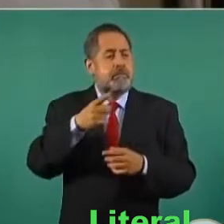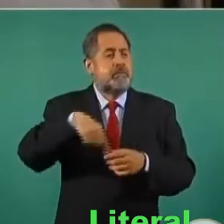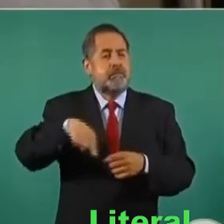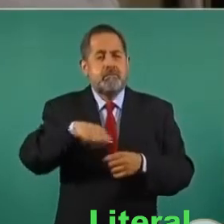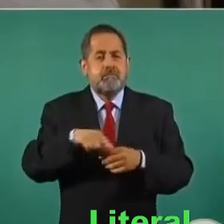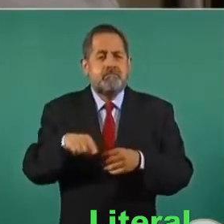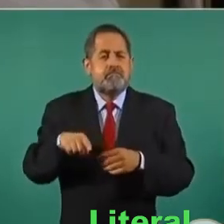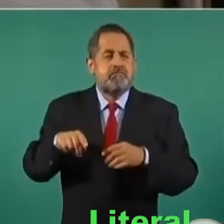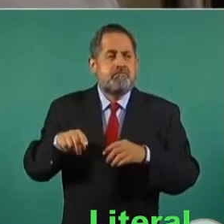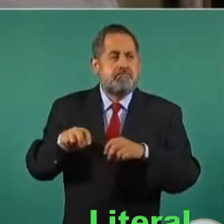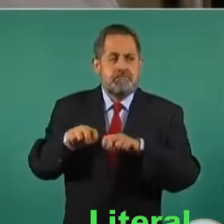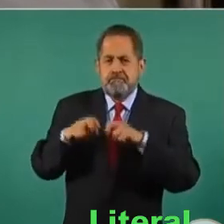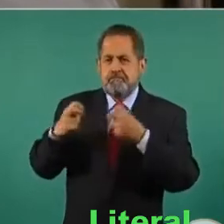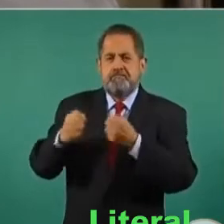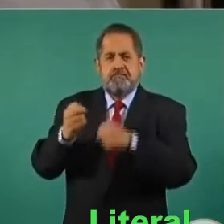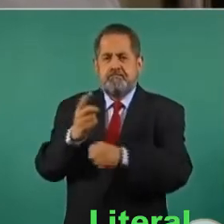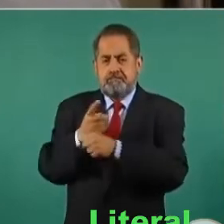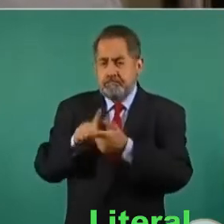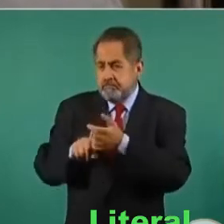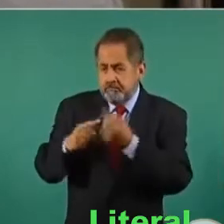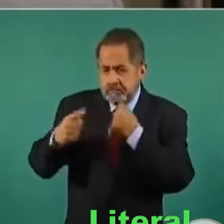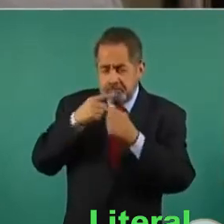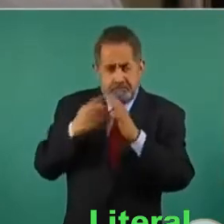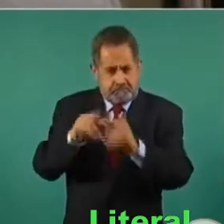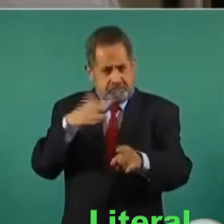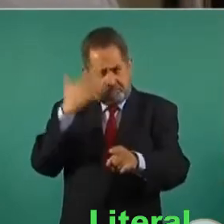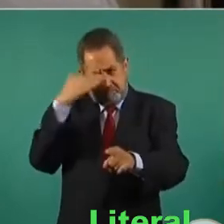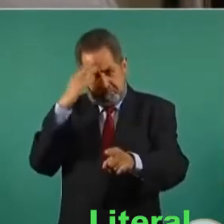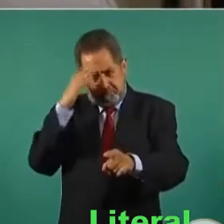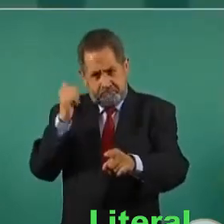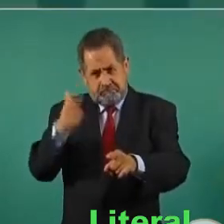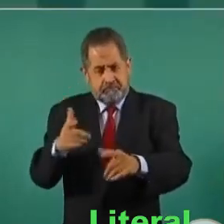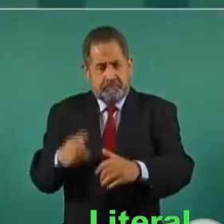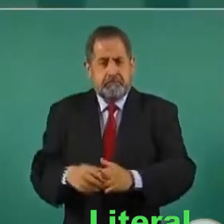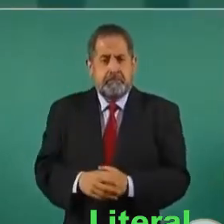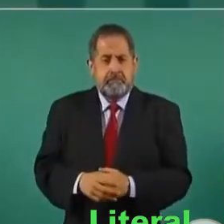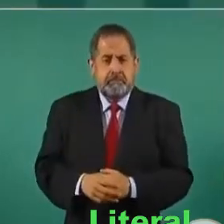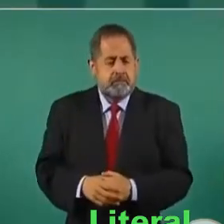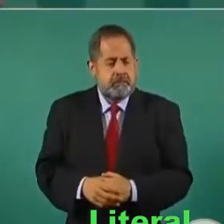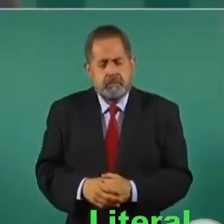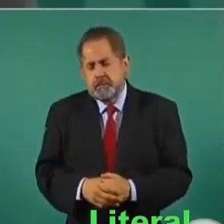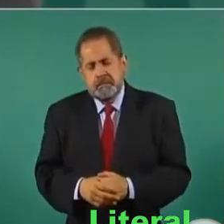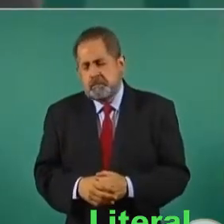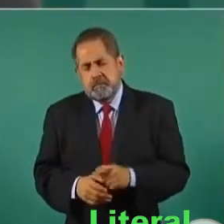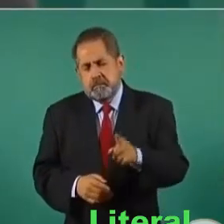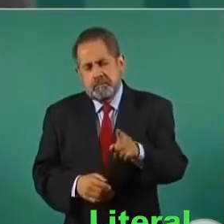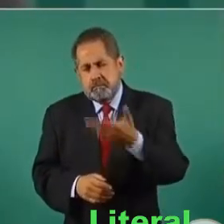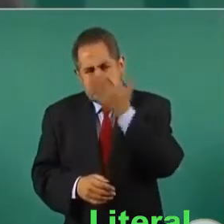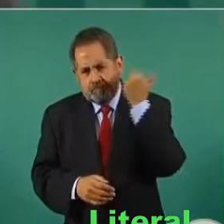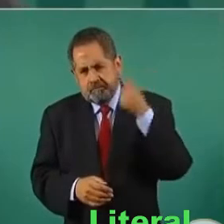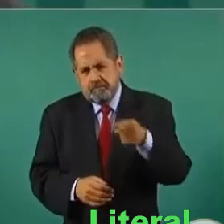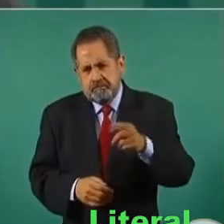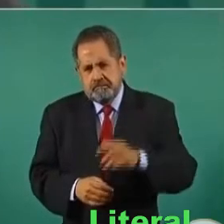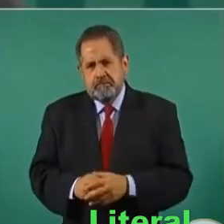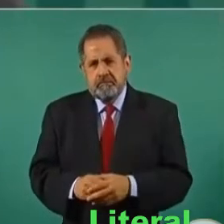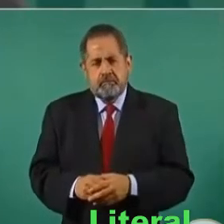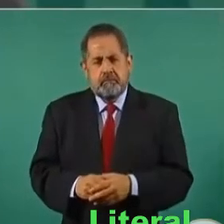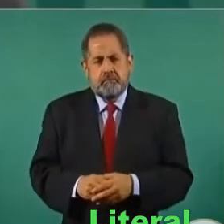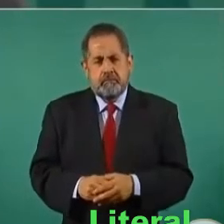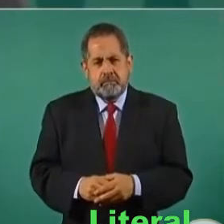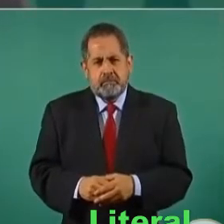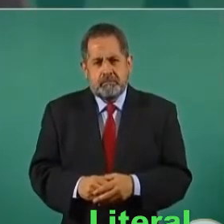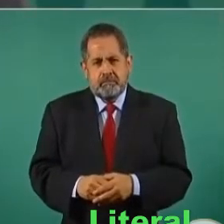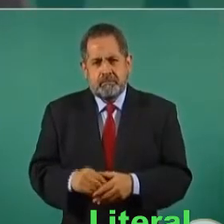de Seguridad o sabía sobre esta situación. No, y le tengo mucha